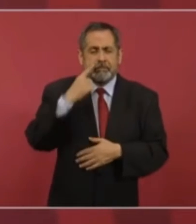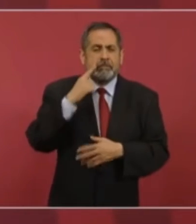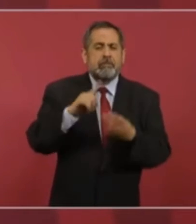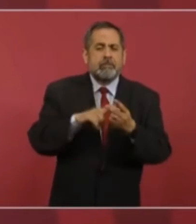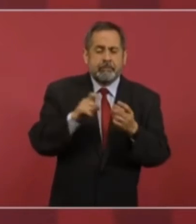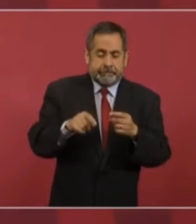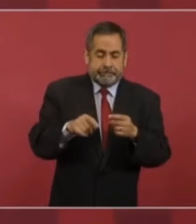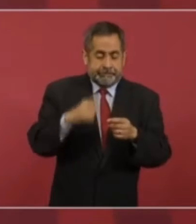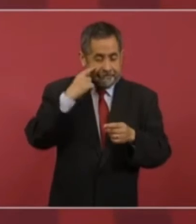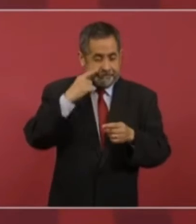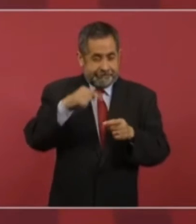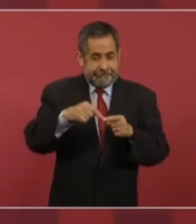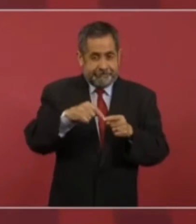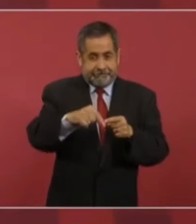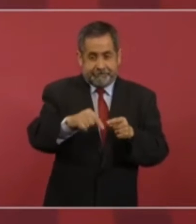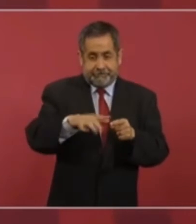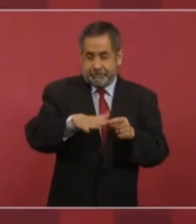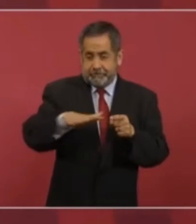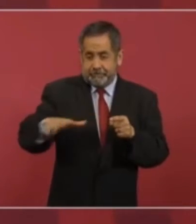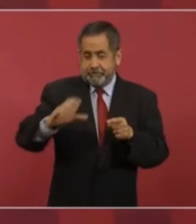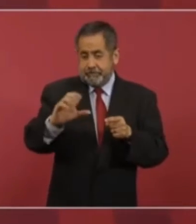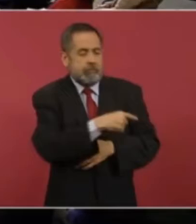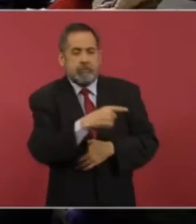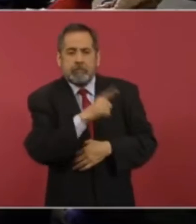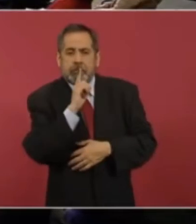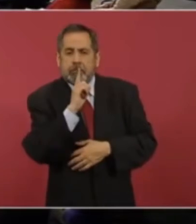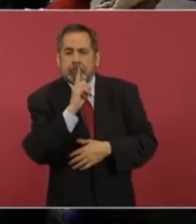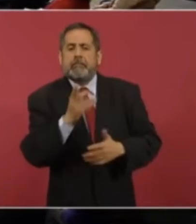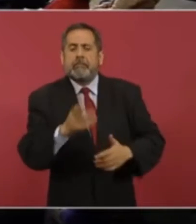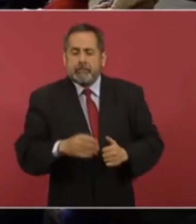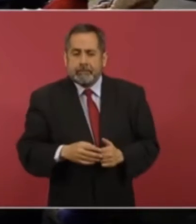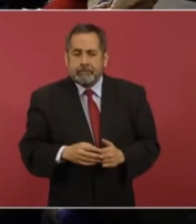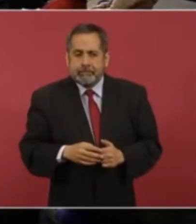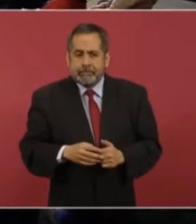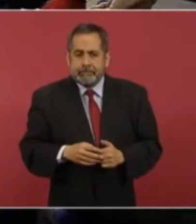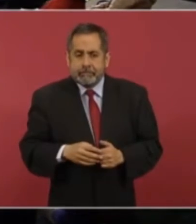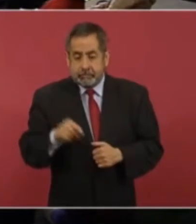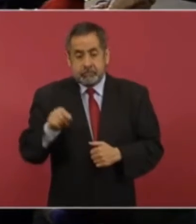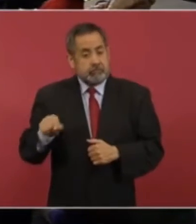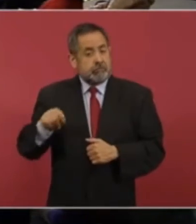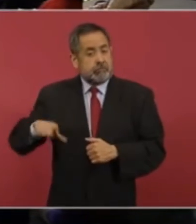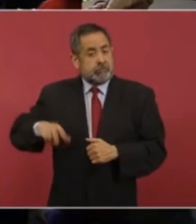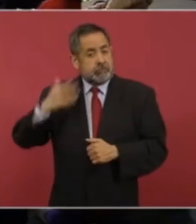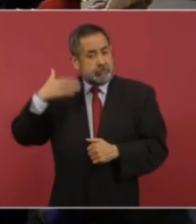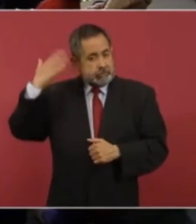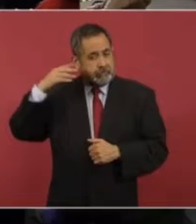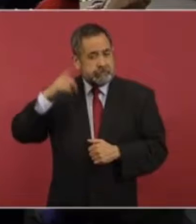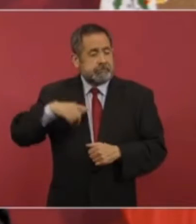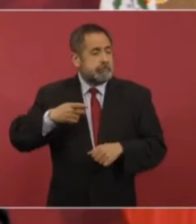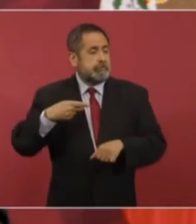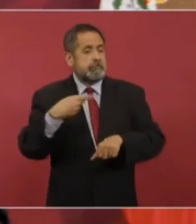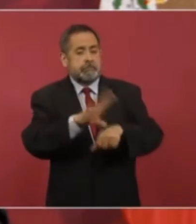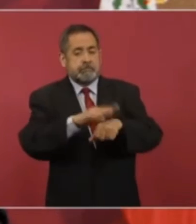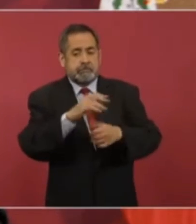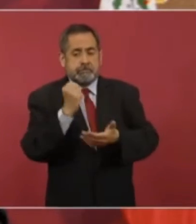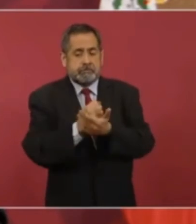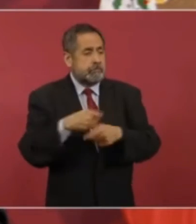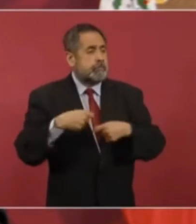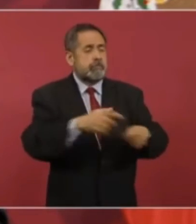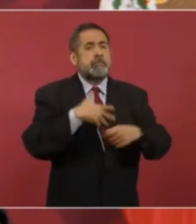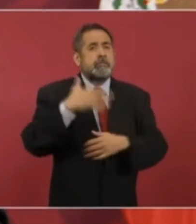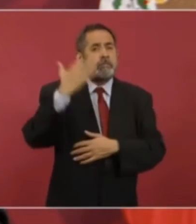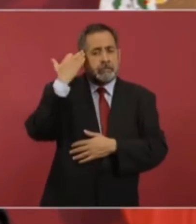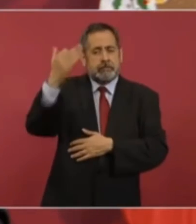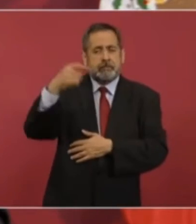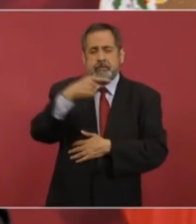del Mar Caribe, les dieron el permiso en la época